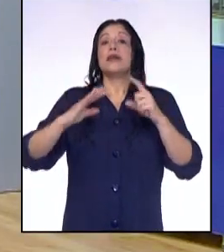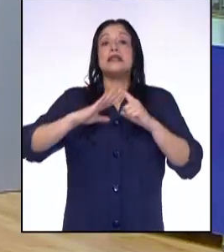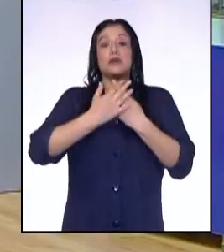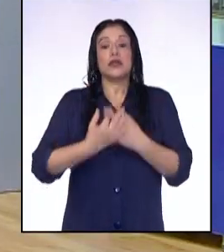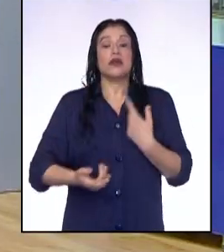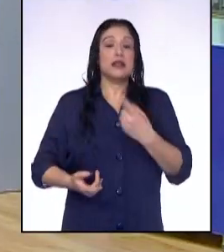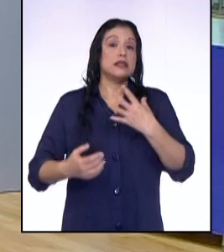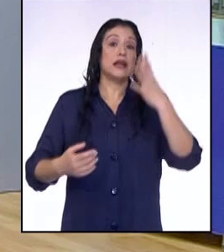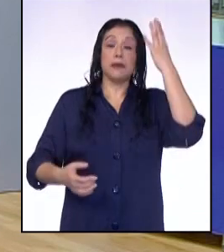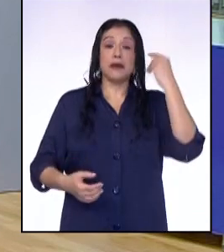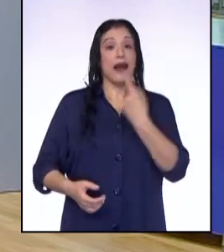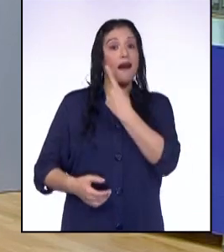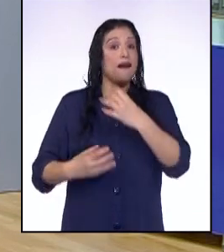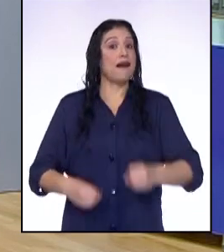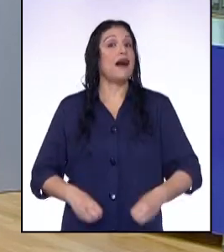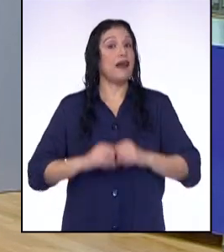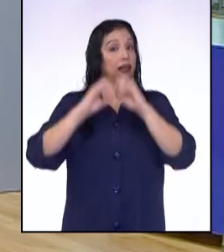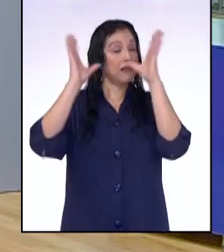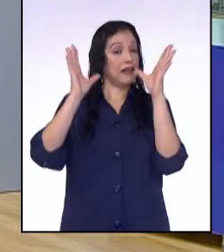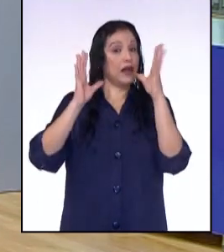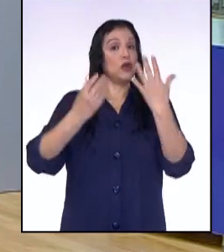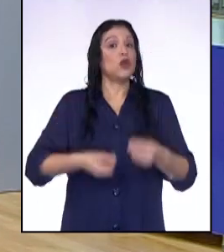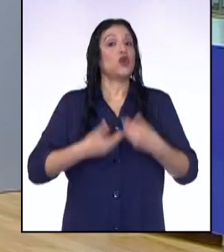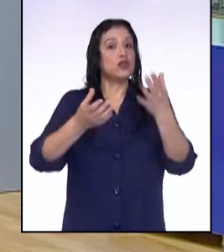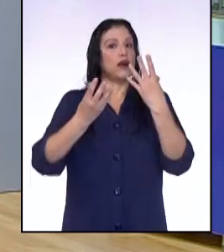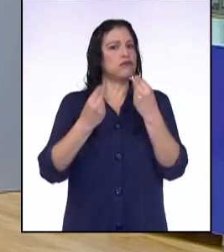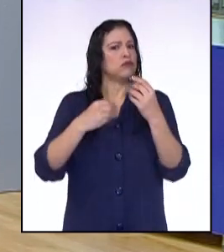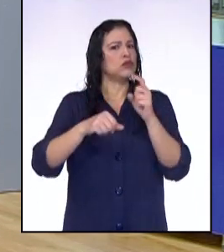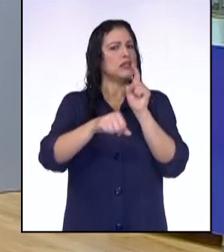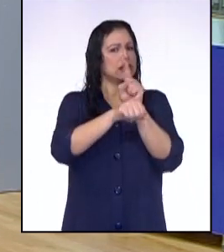vivimos día a día nos dejan grandes lecciones.